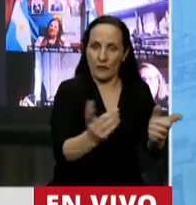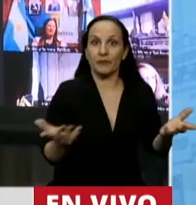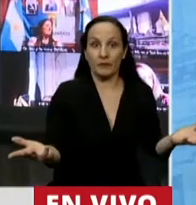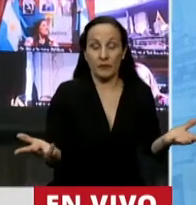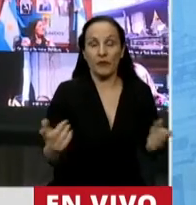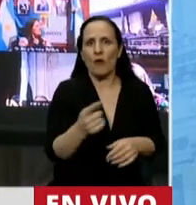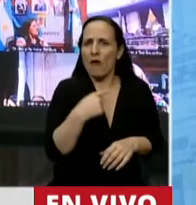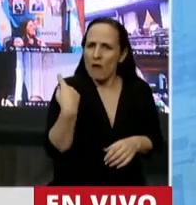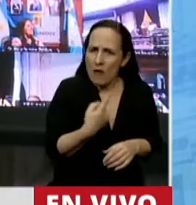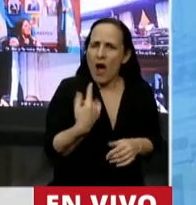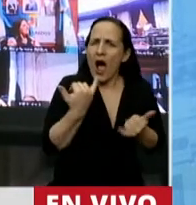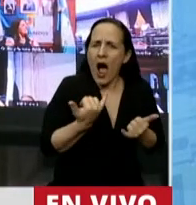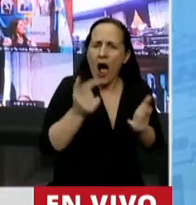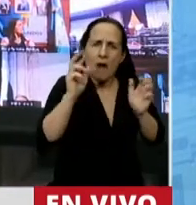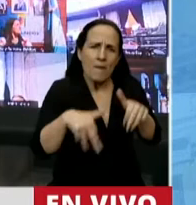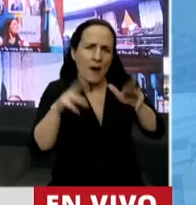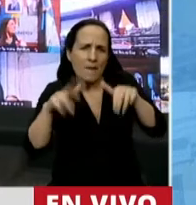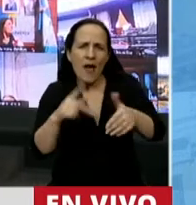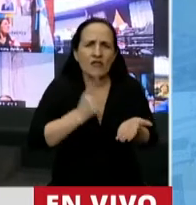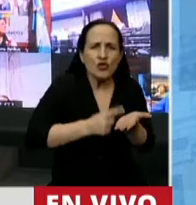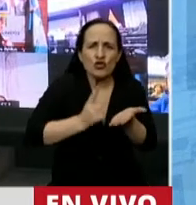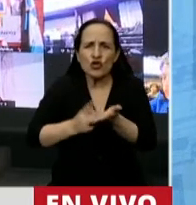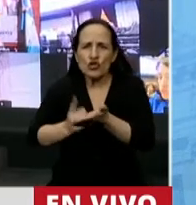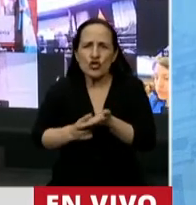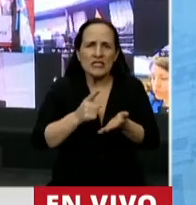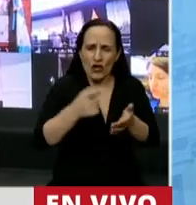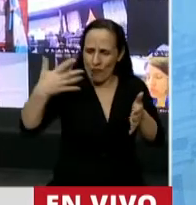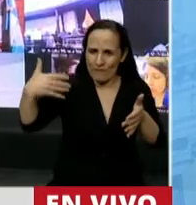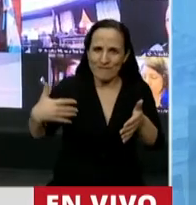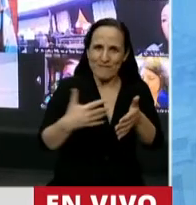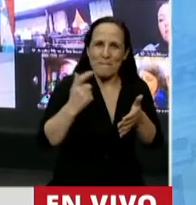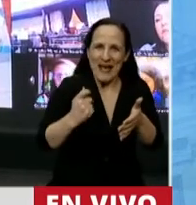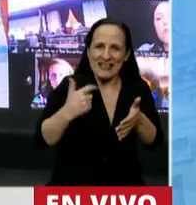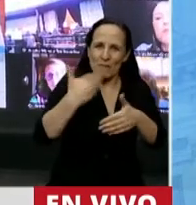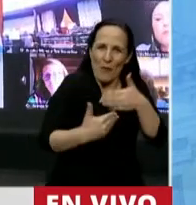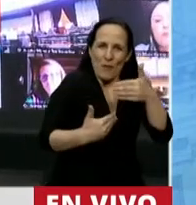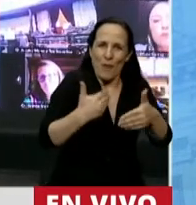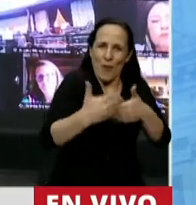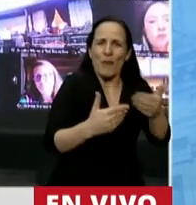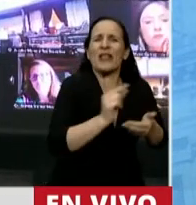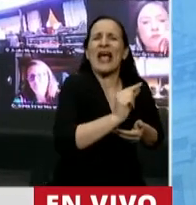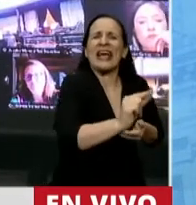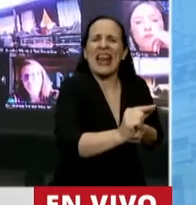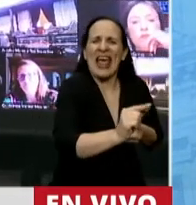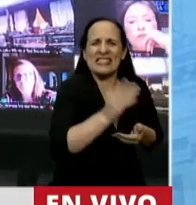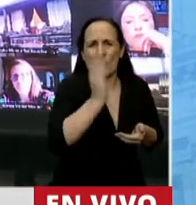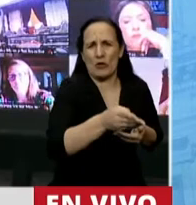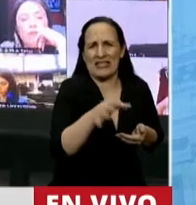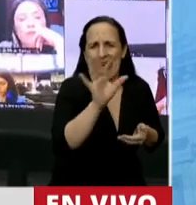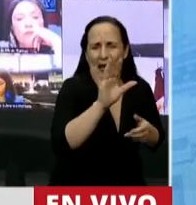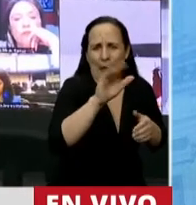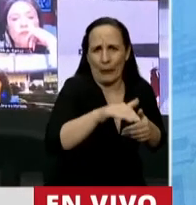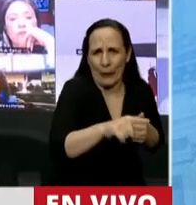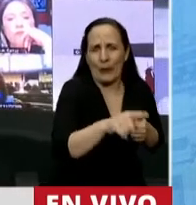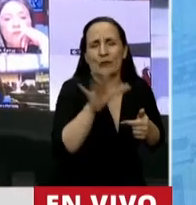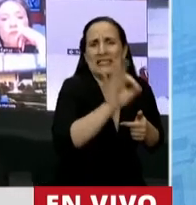un montón de medidas que se fueron tomando a lo largo de los meses. Créditos a tasa subsidiada, créditos